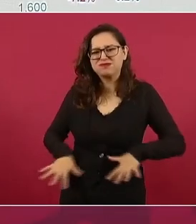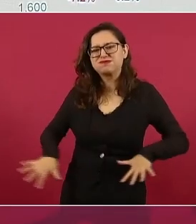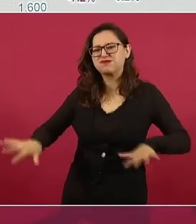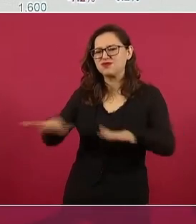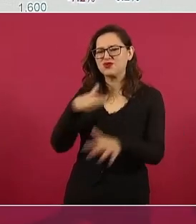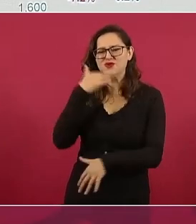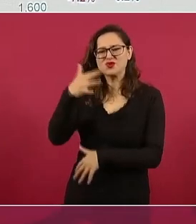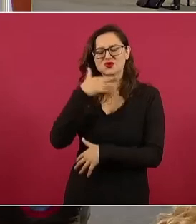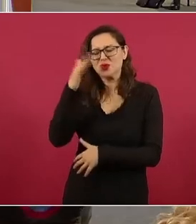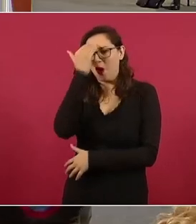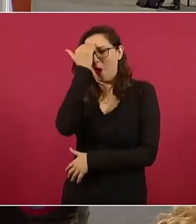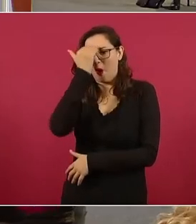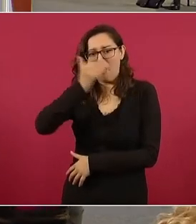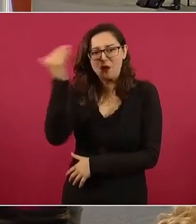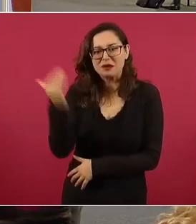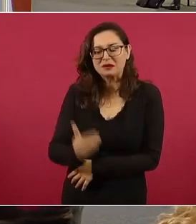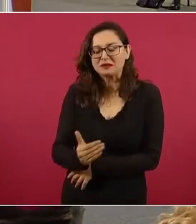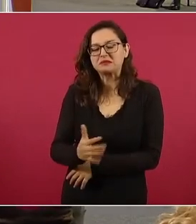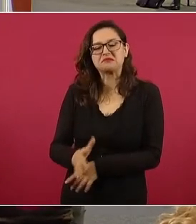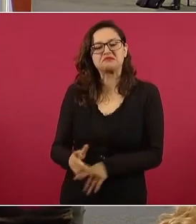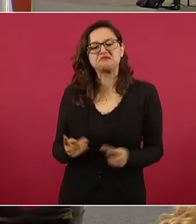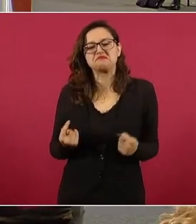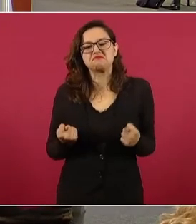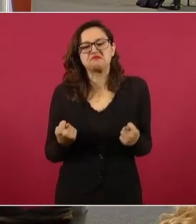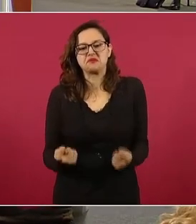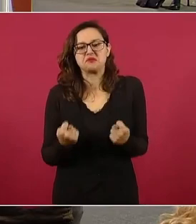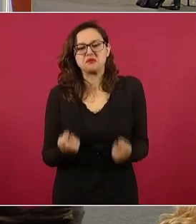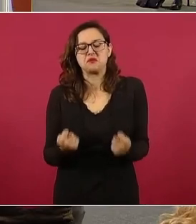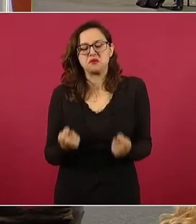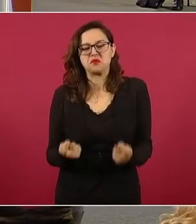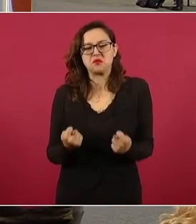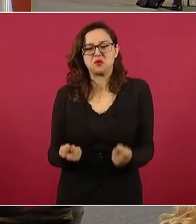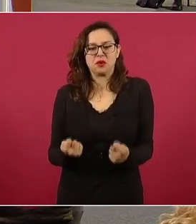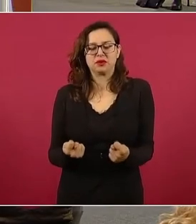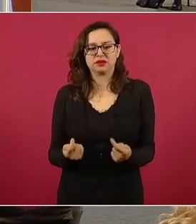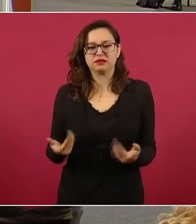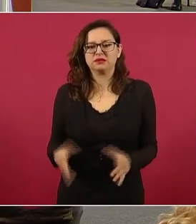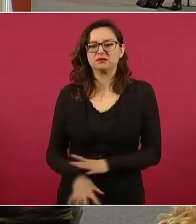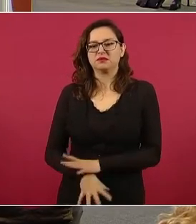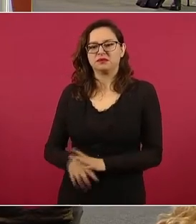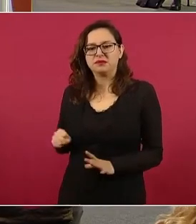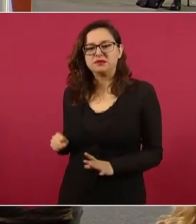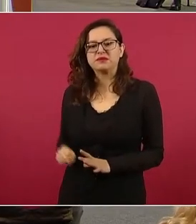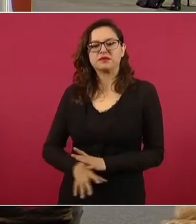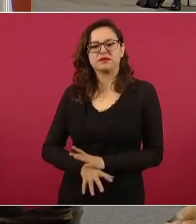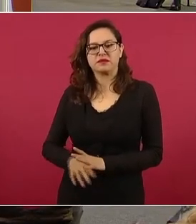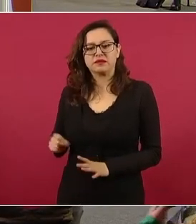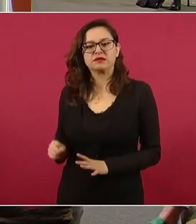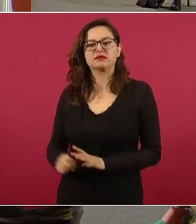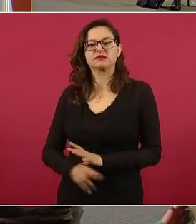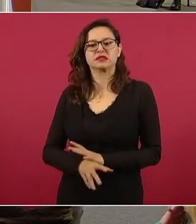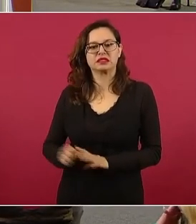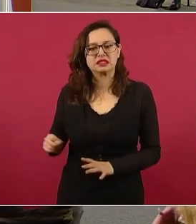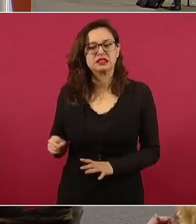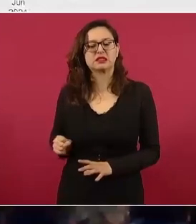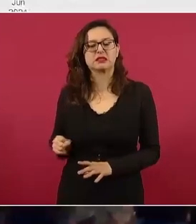después de producir Cantarell de extraer de Cantarell